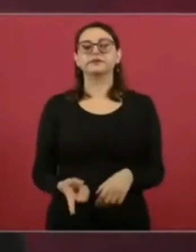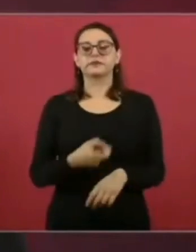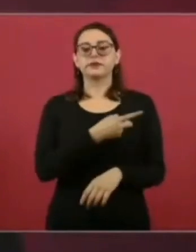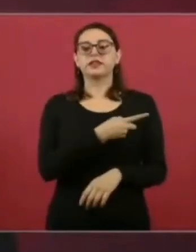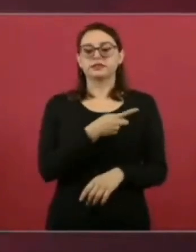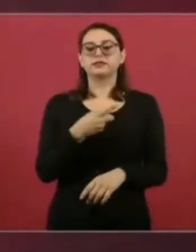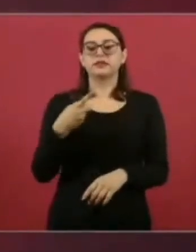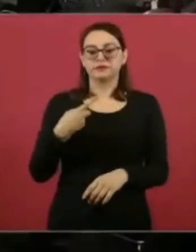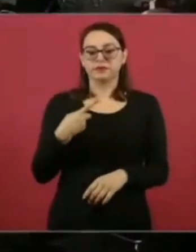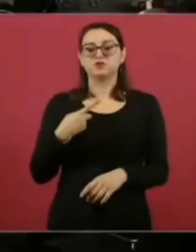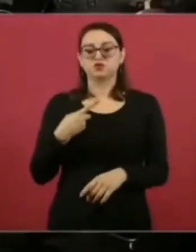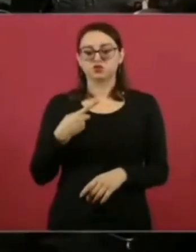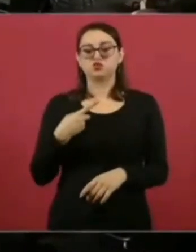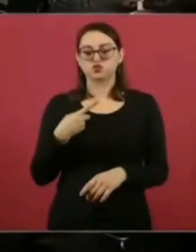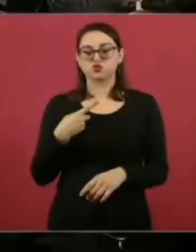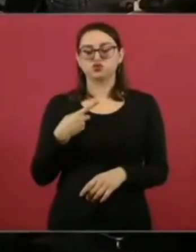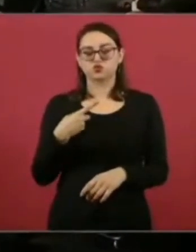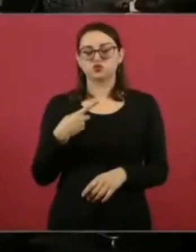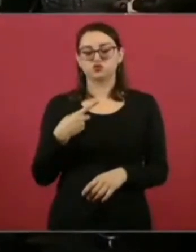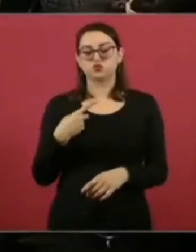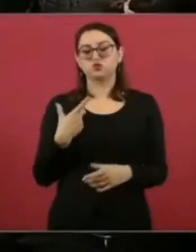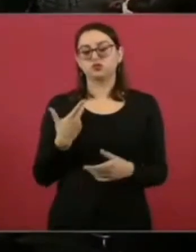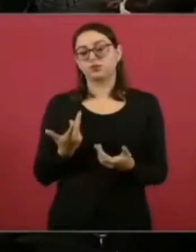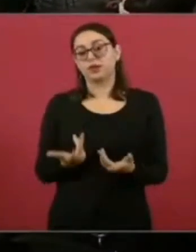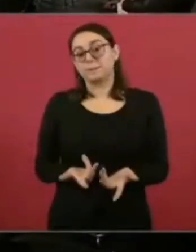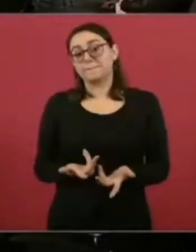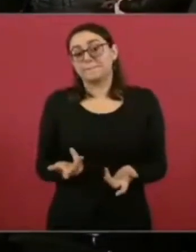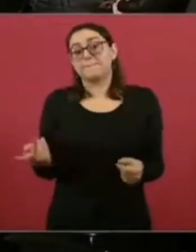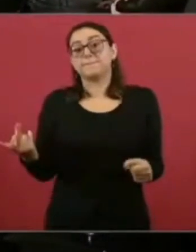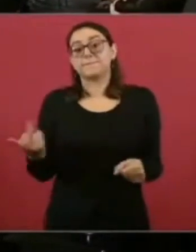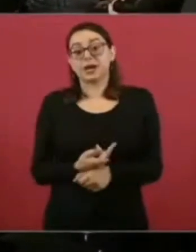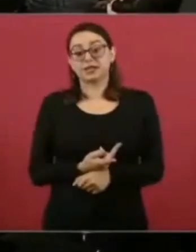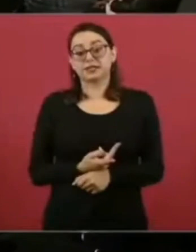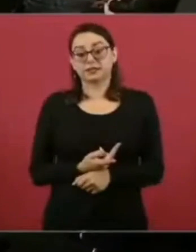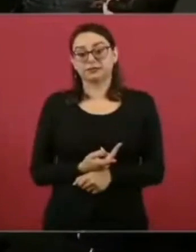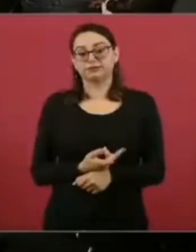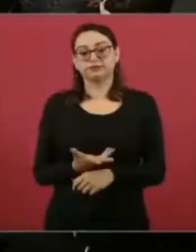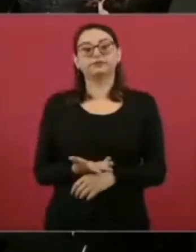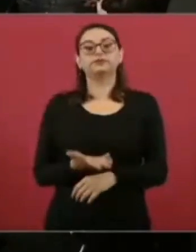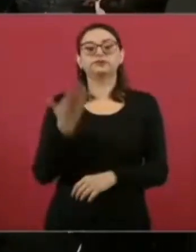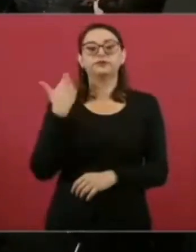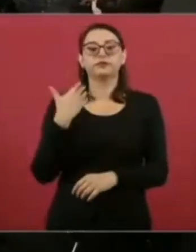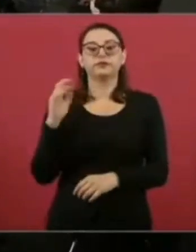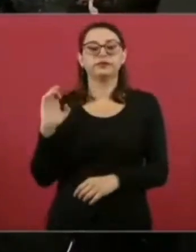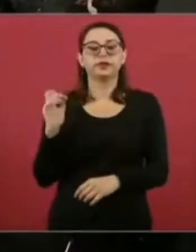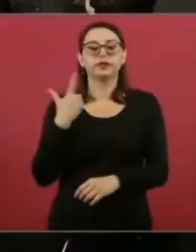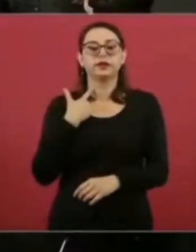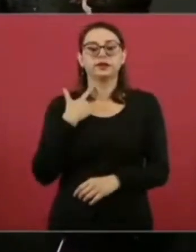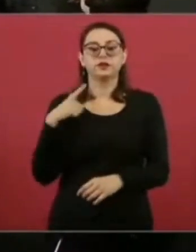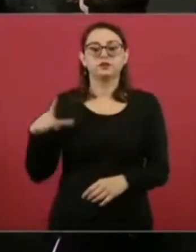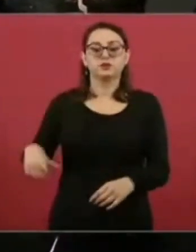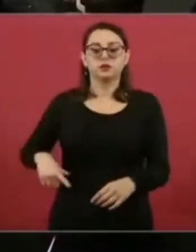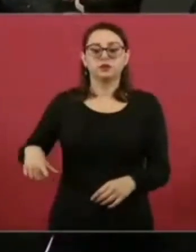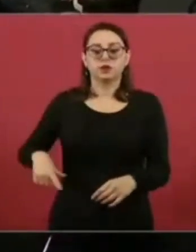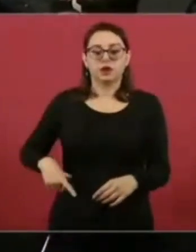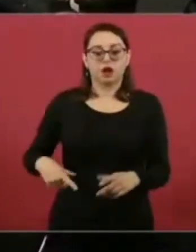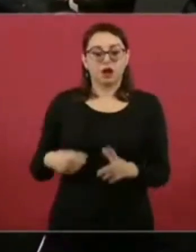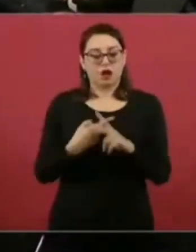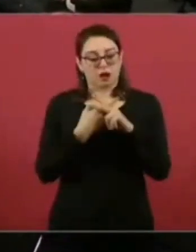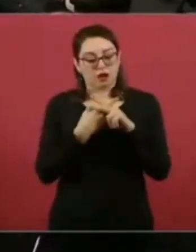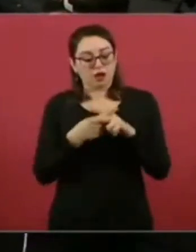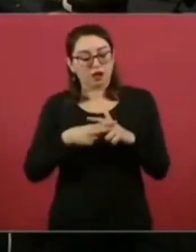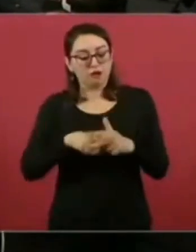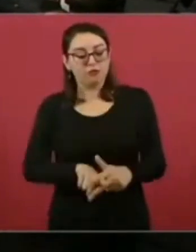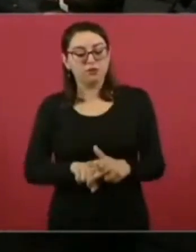Algunos los encontramos en cimientos, otros